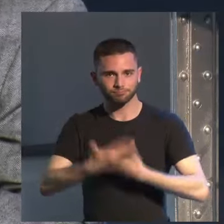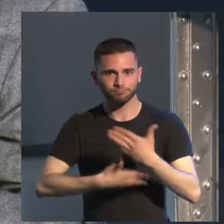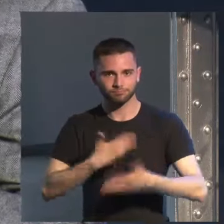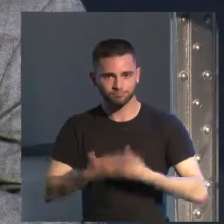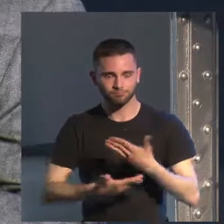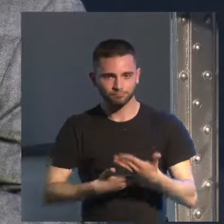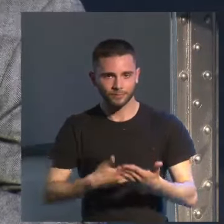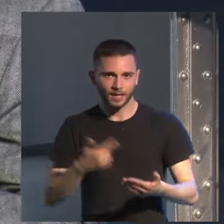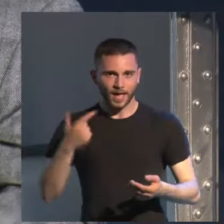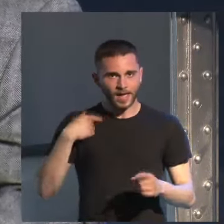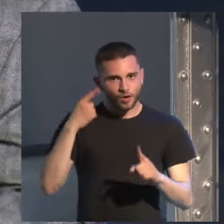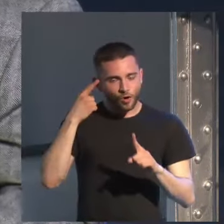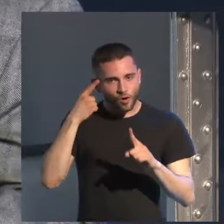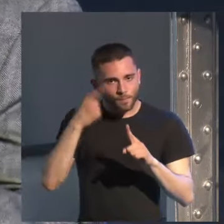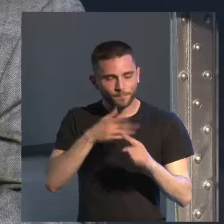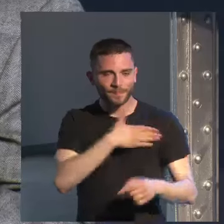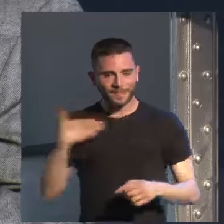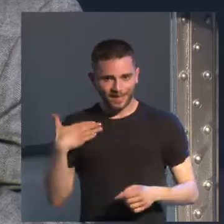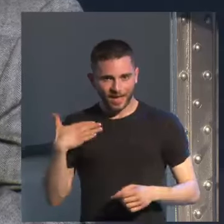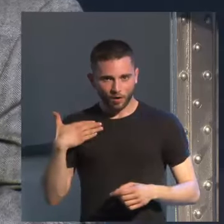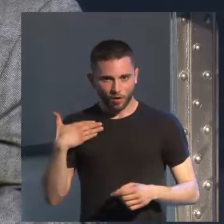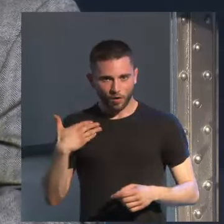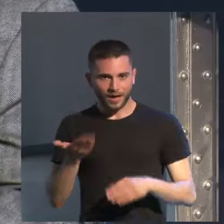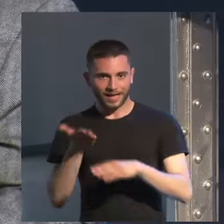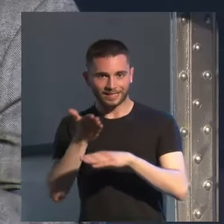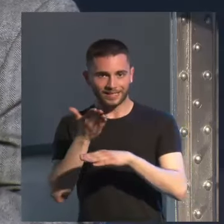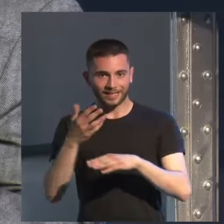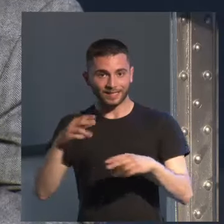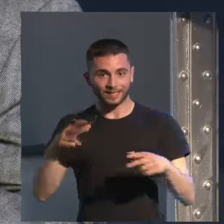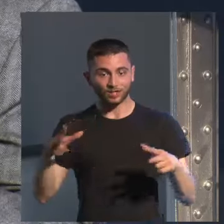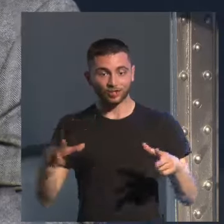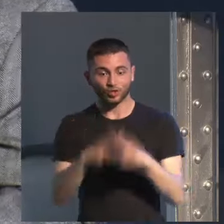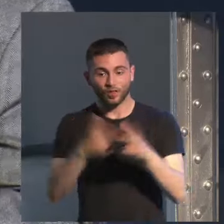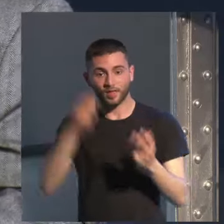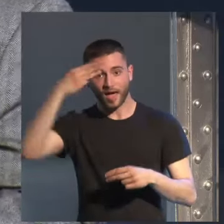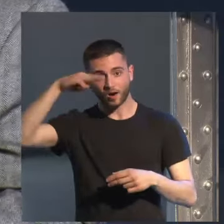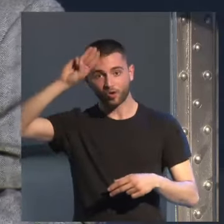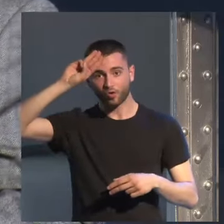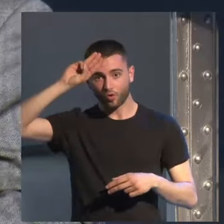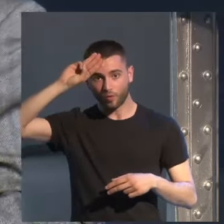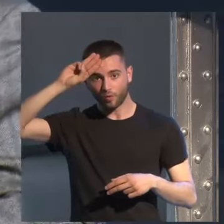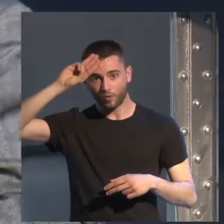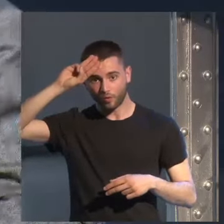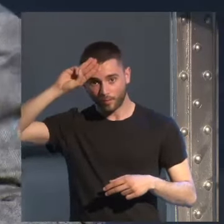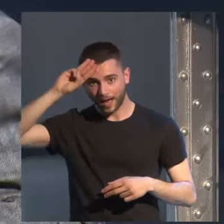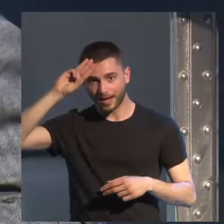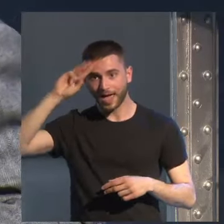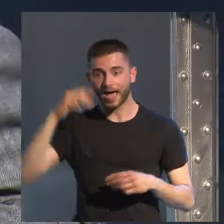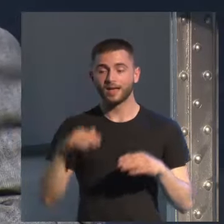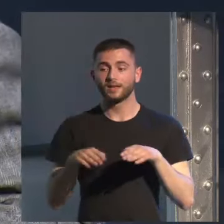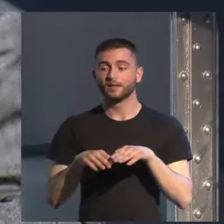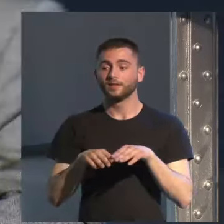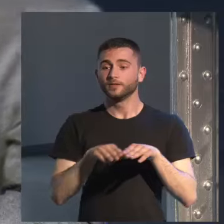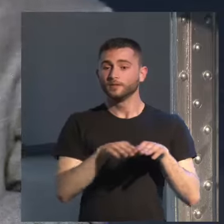pretendo mostrar cómo la sociedad cubana ha perdido la homogeneidad que la